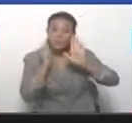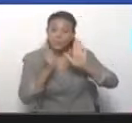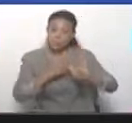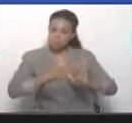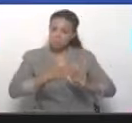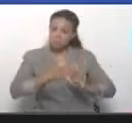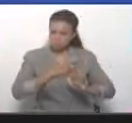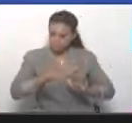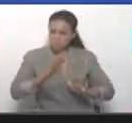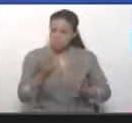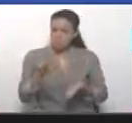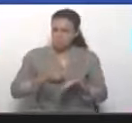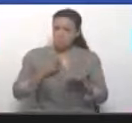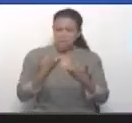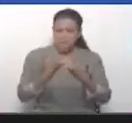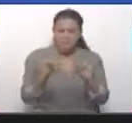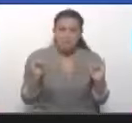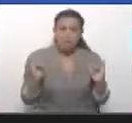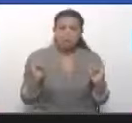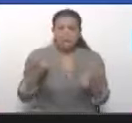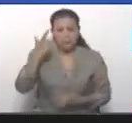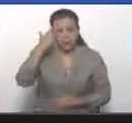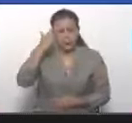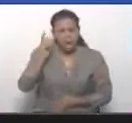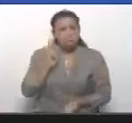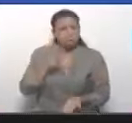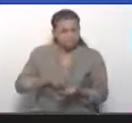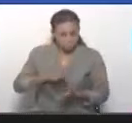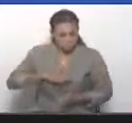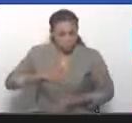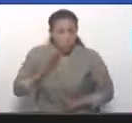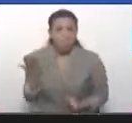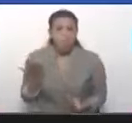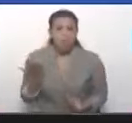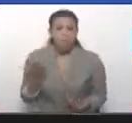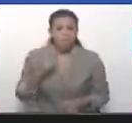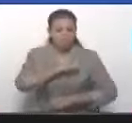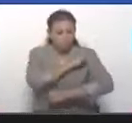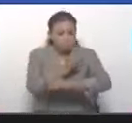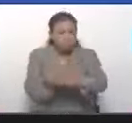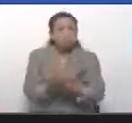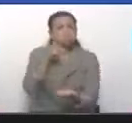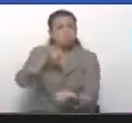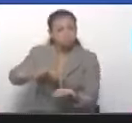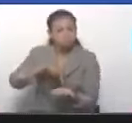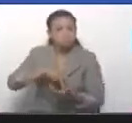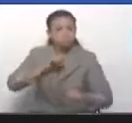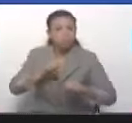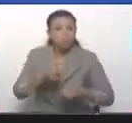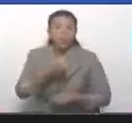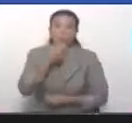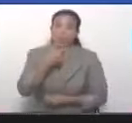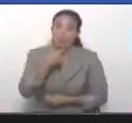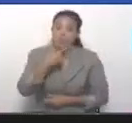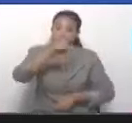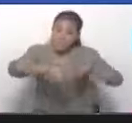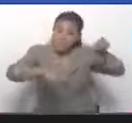soberanía, de sus libertades, de su conciencia, de su poder, es algo hermoso,